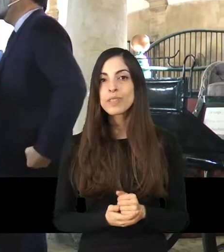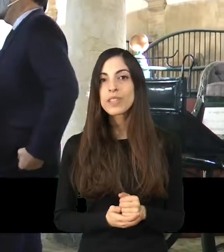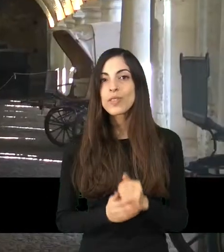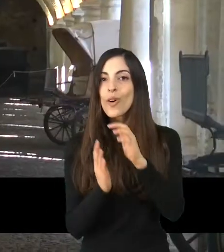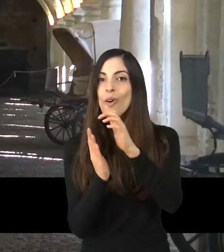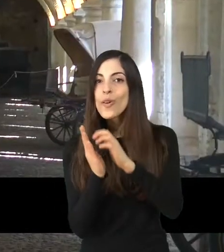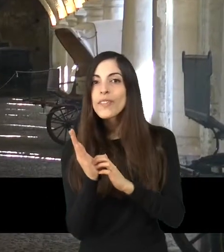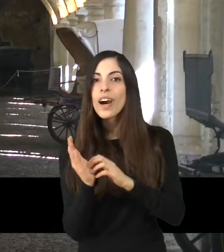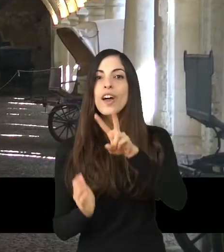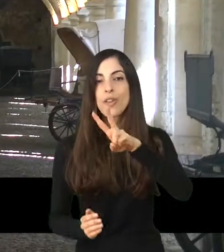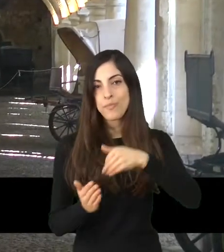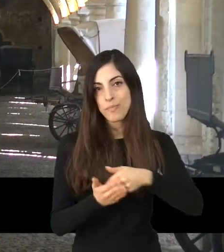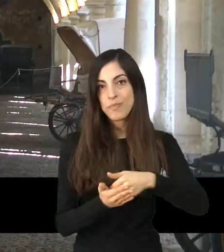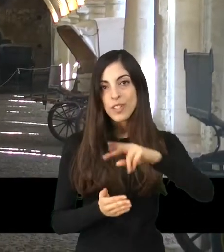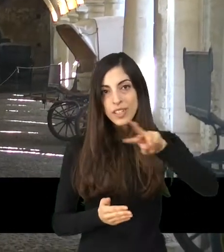millones.